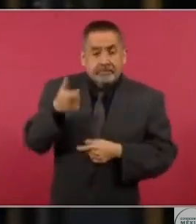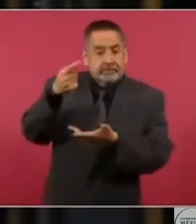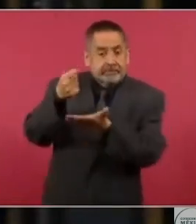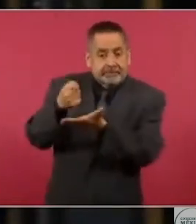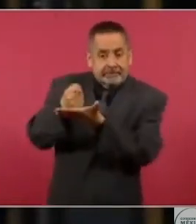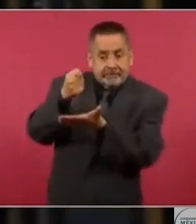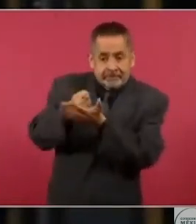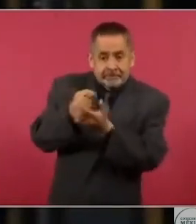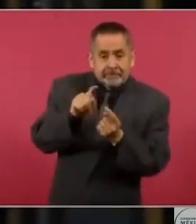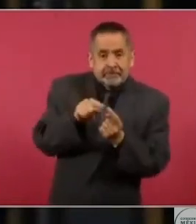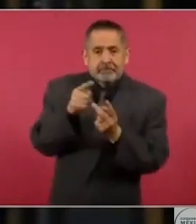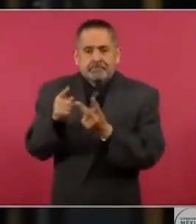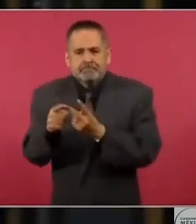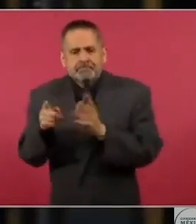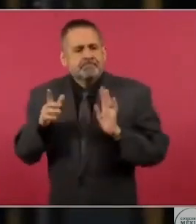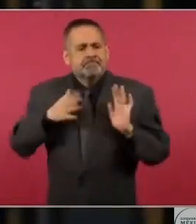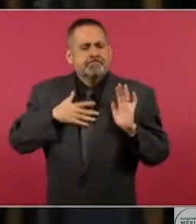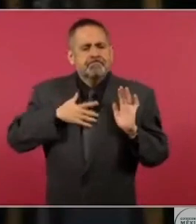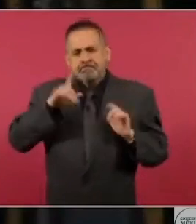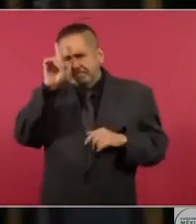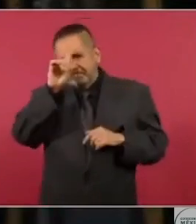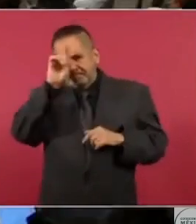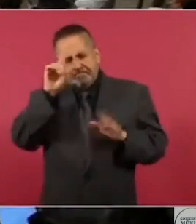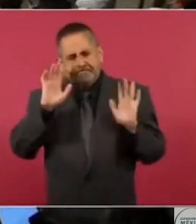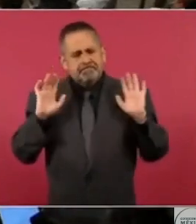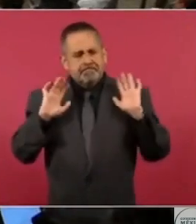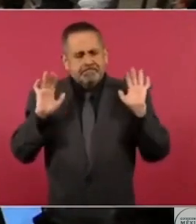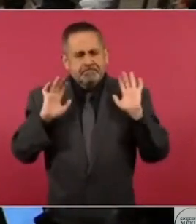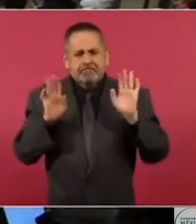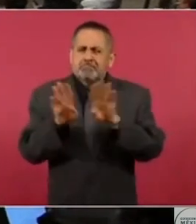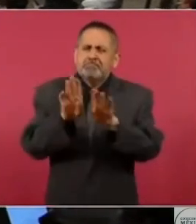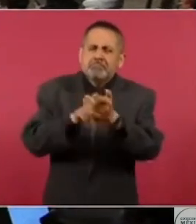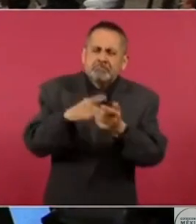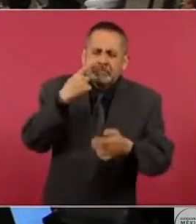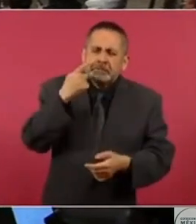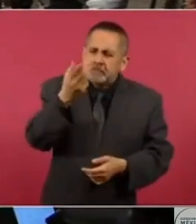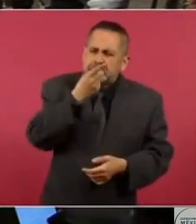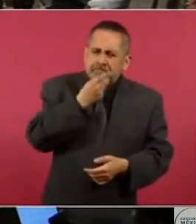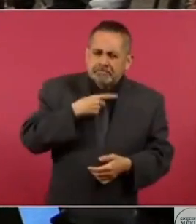terapia alternativa que él no recomendaría. Doctor, si me pudiera.